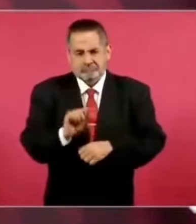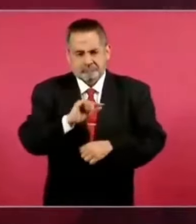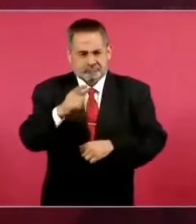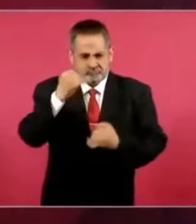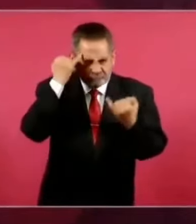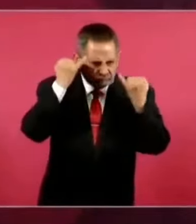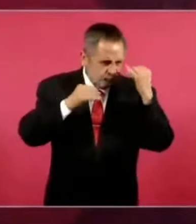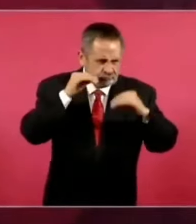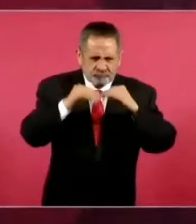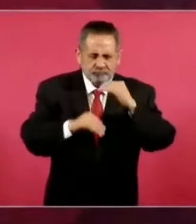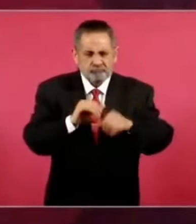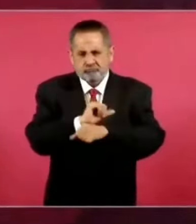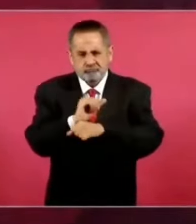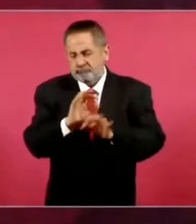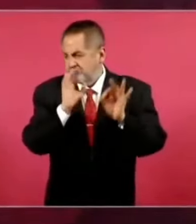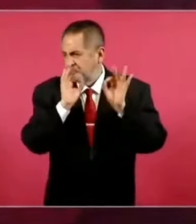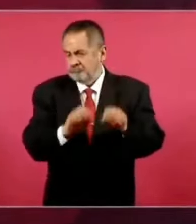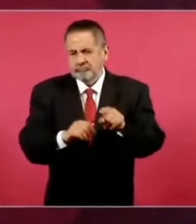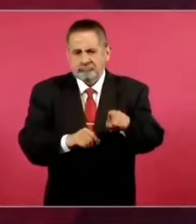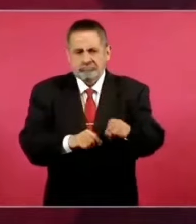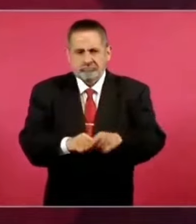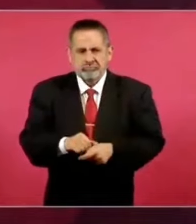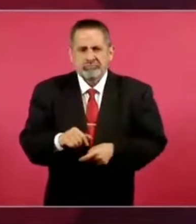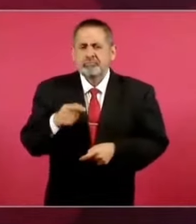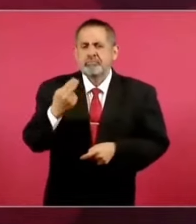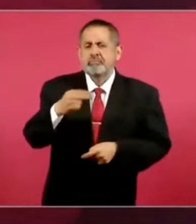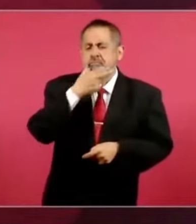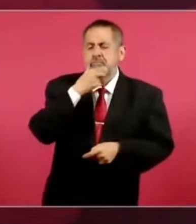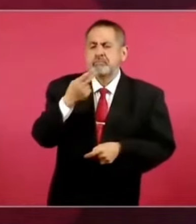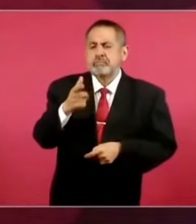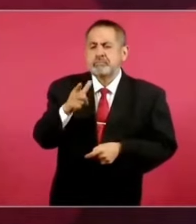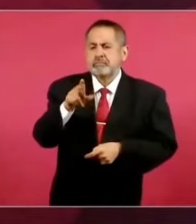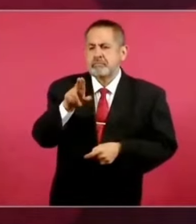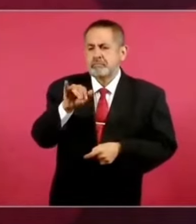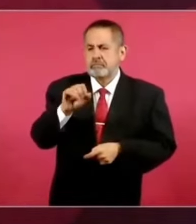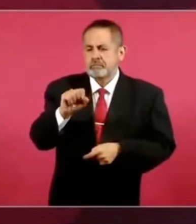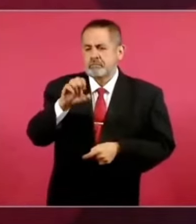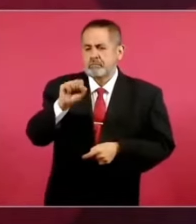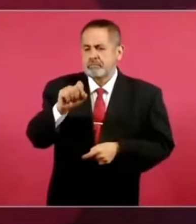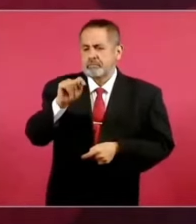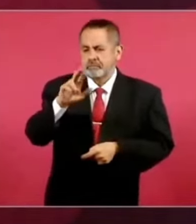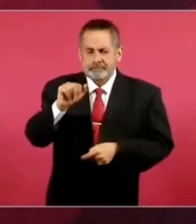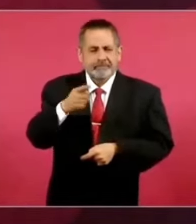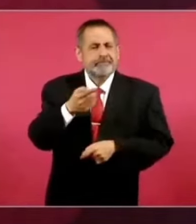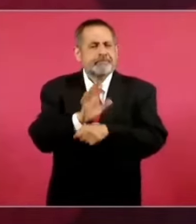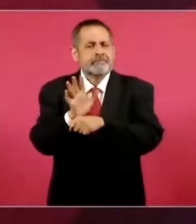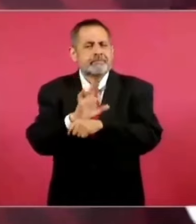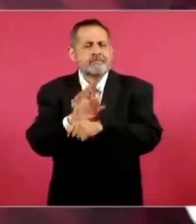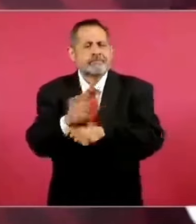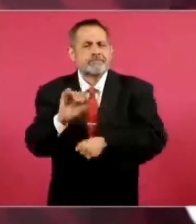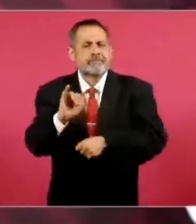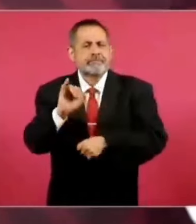creativo. Luis Estrada, sí. Cuando en el infierno, en una película,